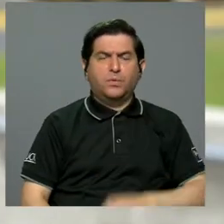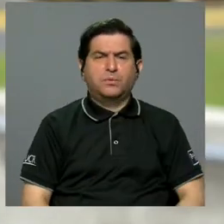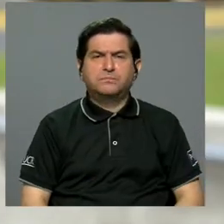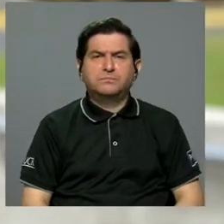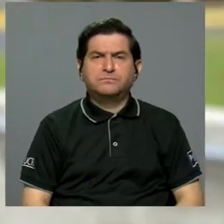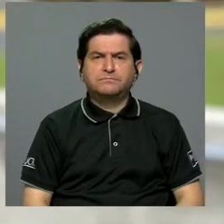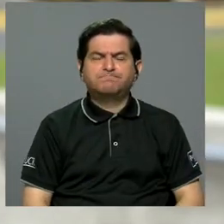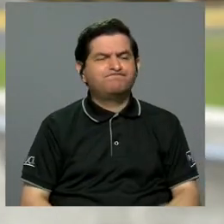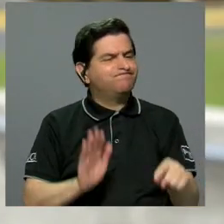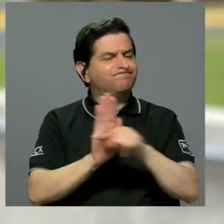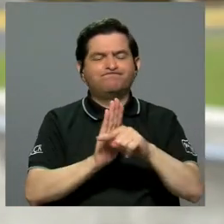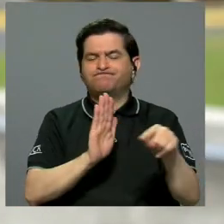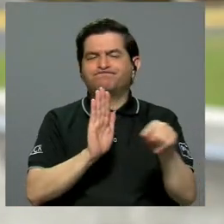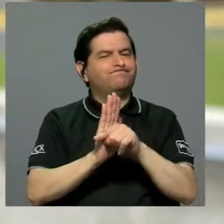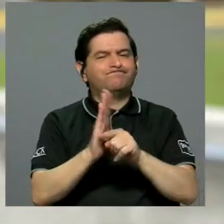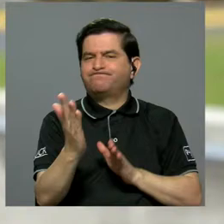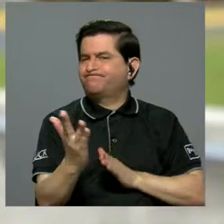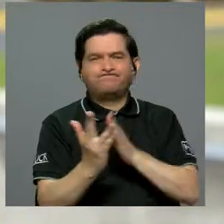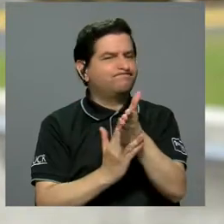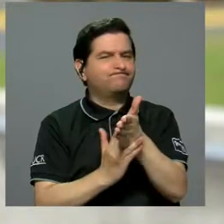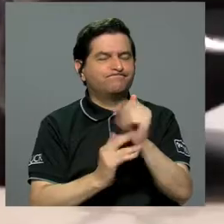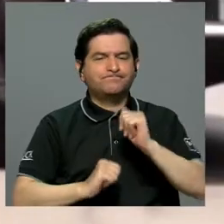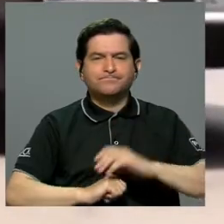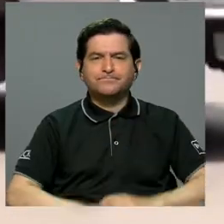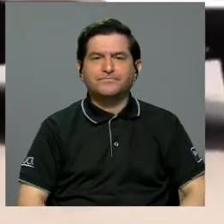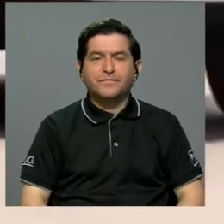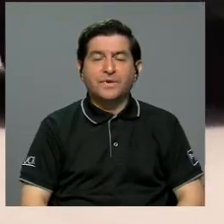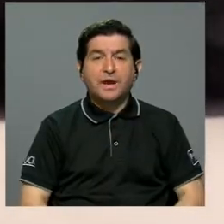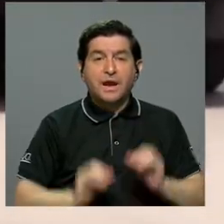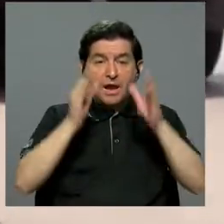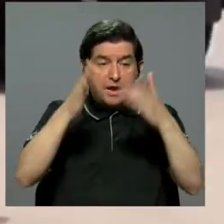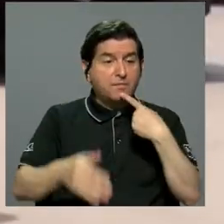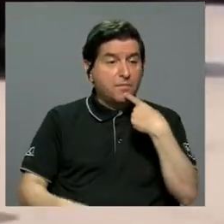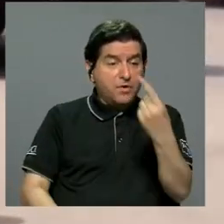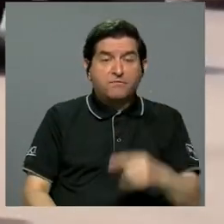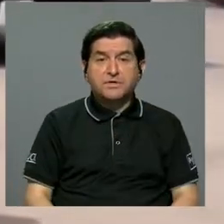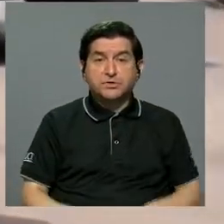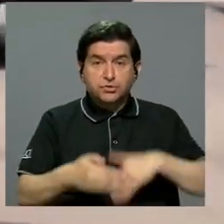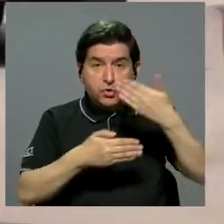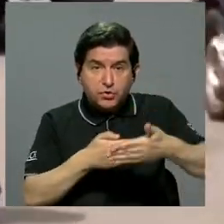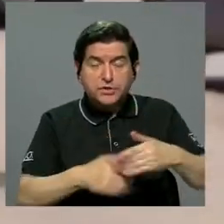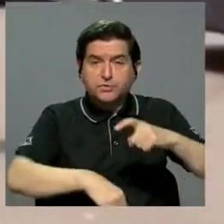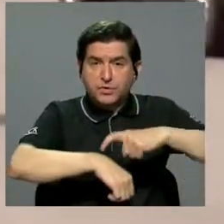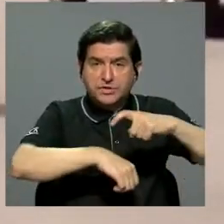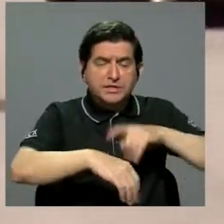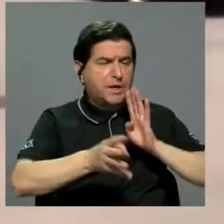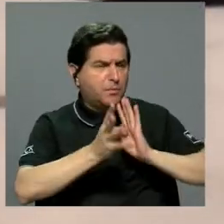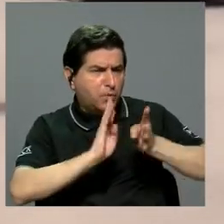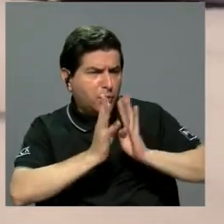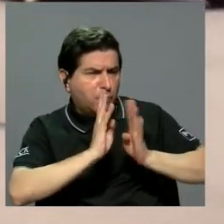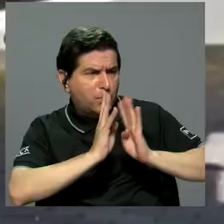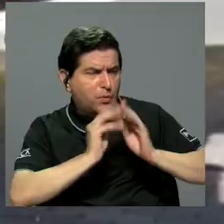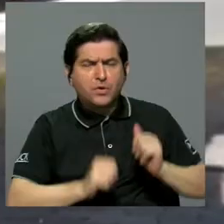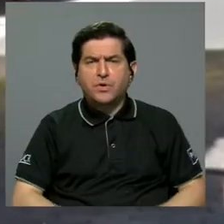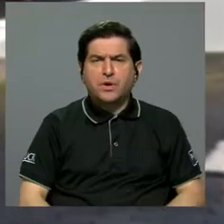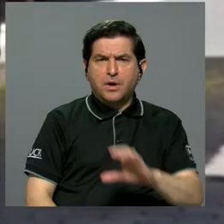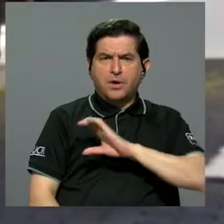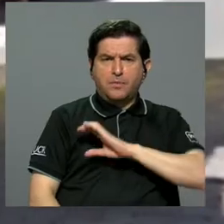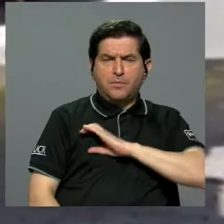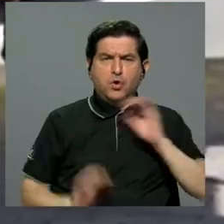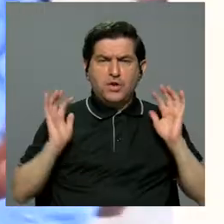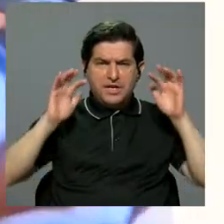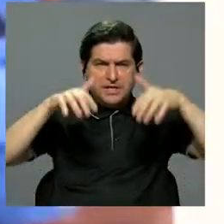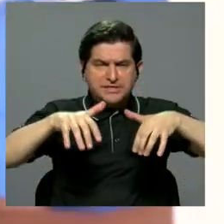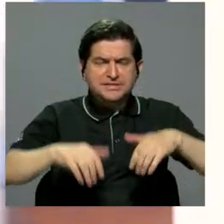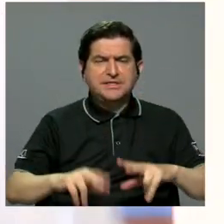dijo que se me negaba el ingreso. El docente indicó que luego de un rato de conversación, la